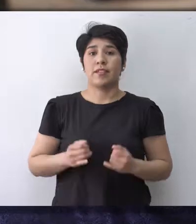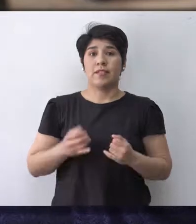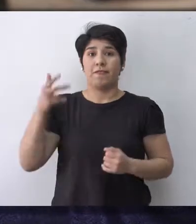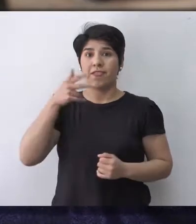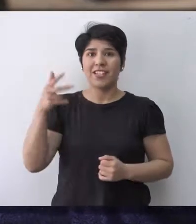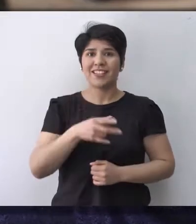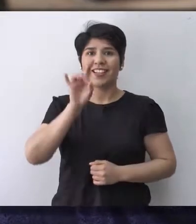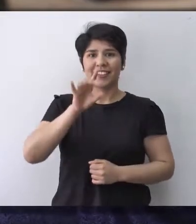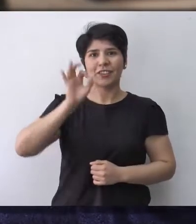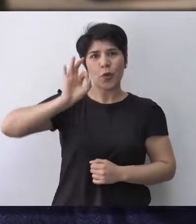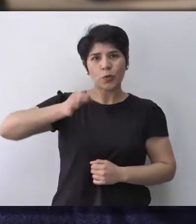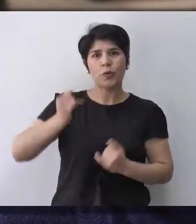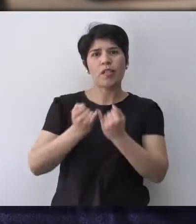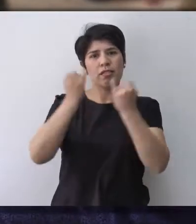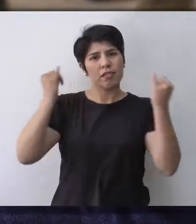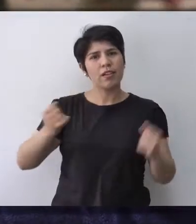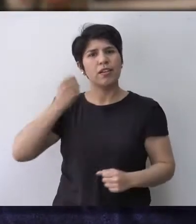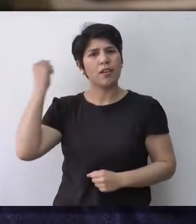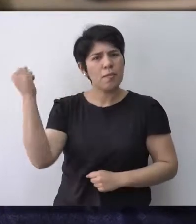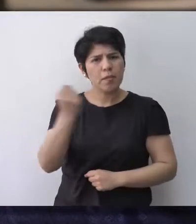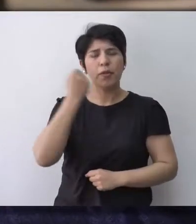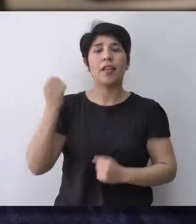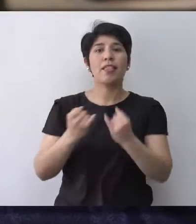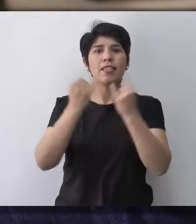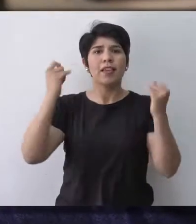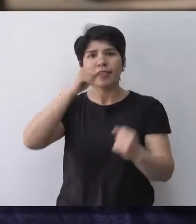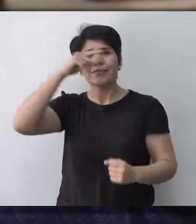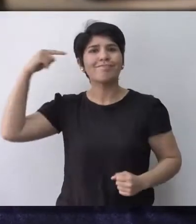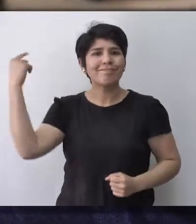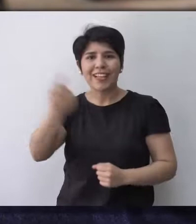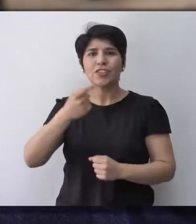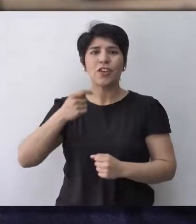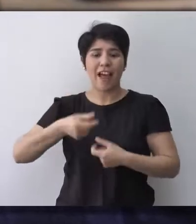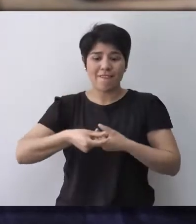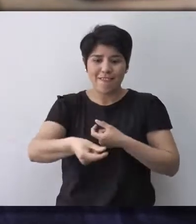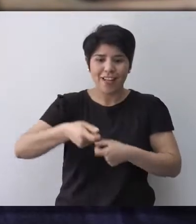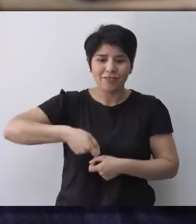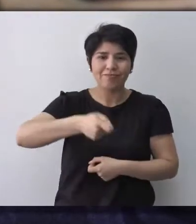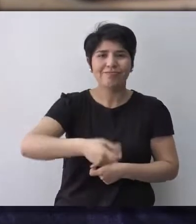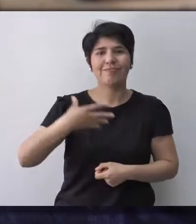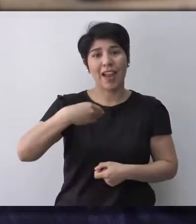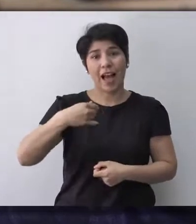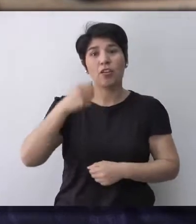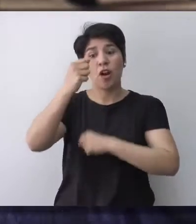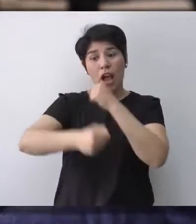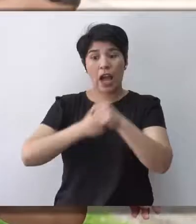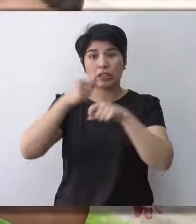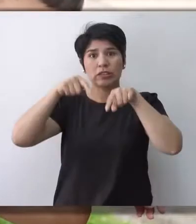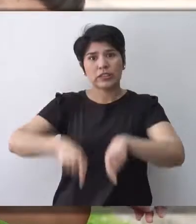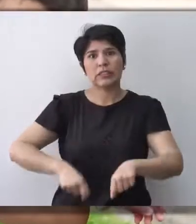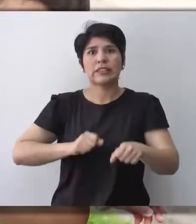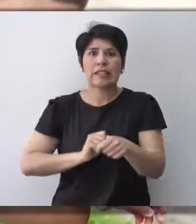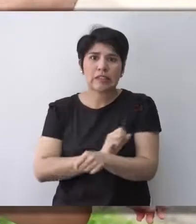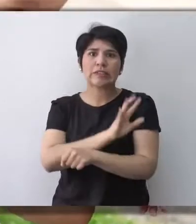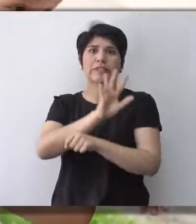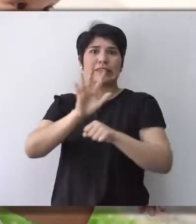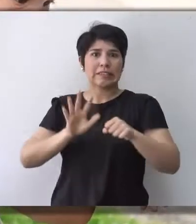Para nosotros el 15 de octubre es un día muy significativo, es el Día Internacional del Bastón Blanco. Este año, por el tema de la pandemia,